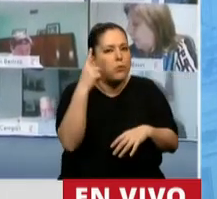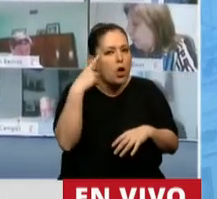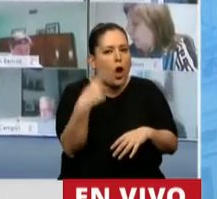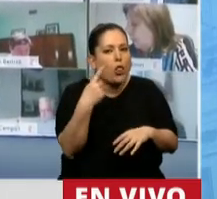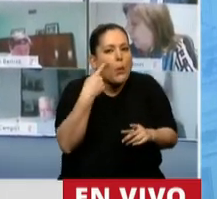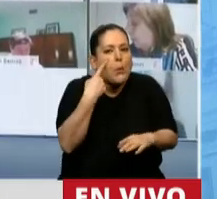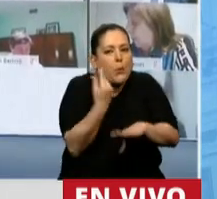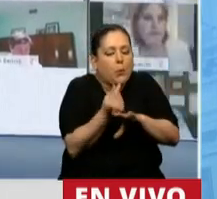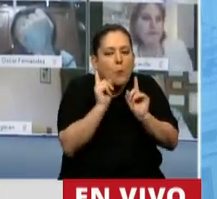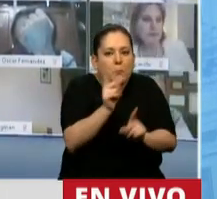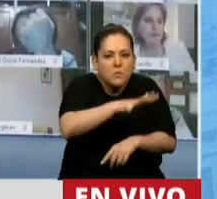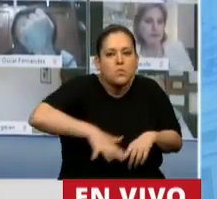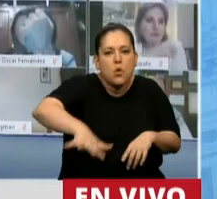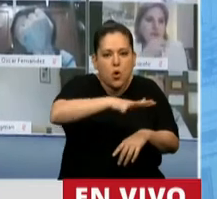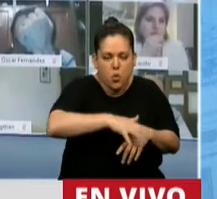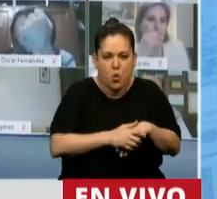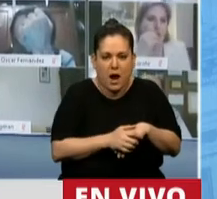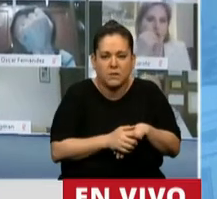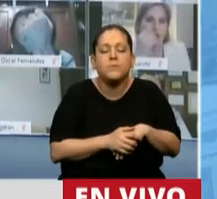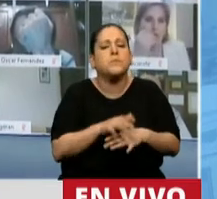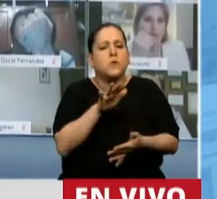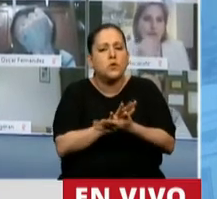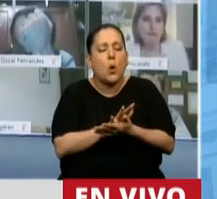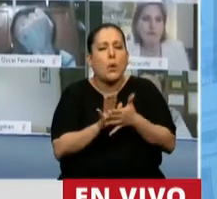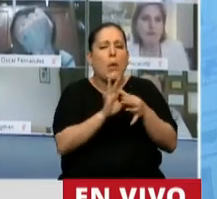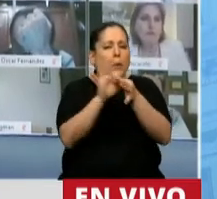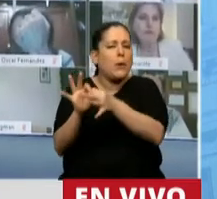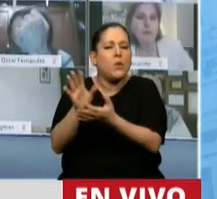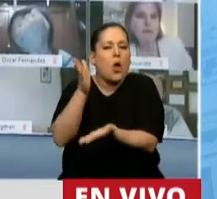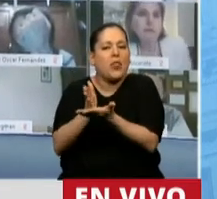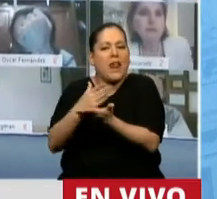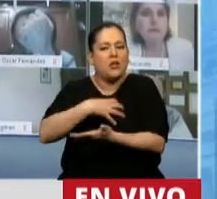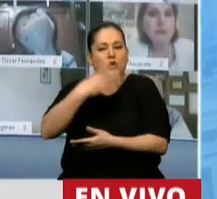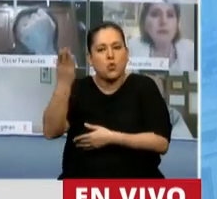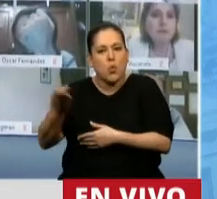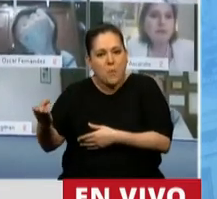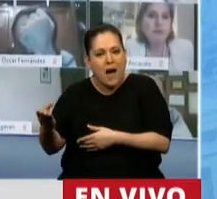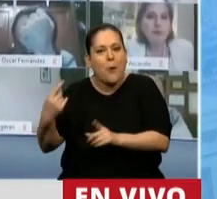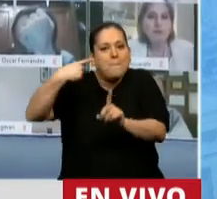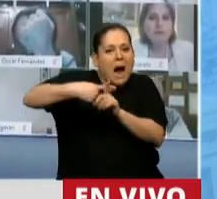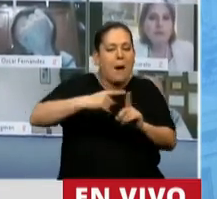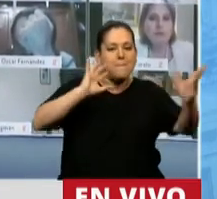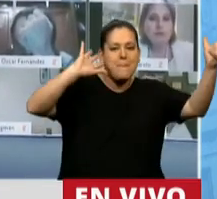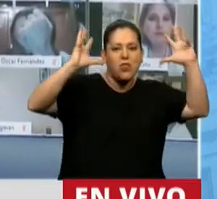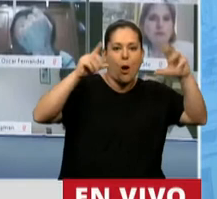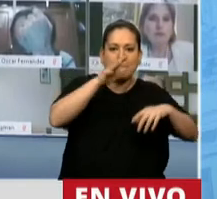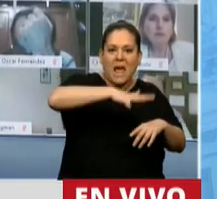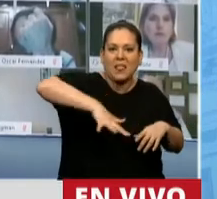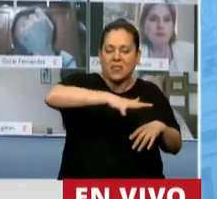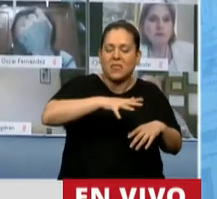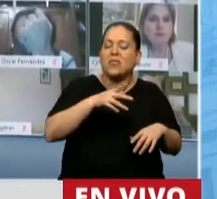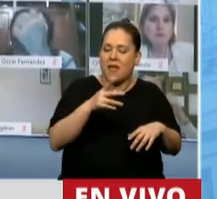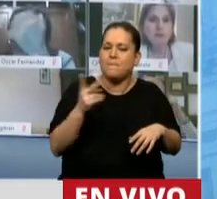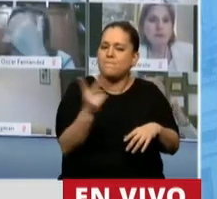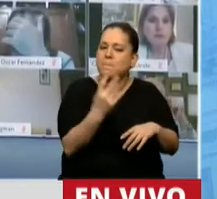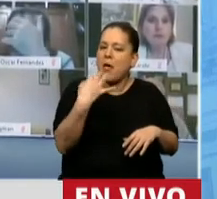Subrayamos el vínculo entre los derechos humanos y el medio ambiente para generar condiciones de